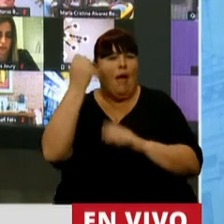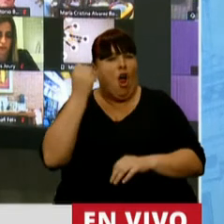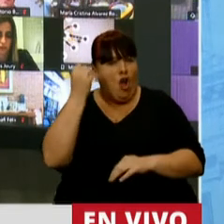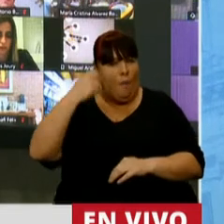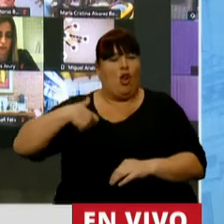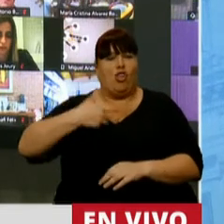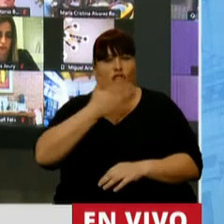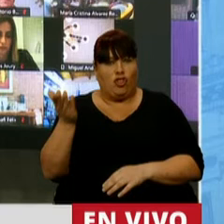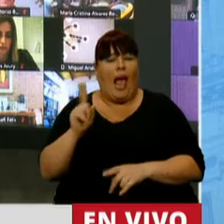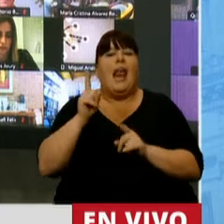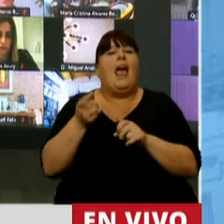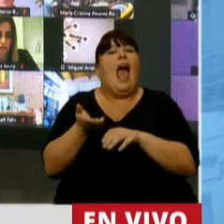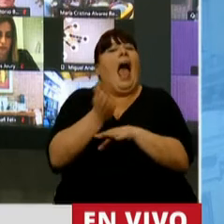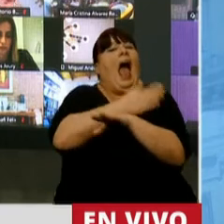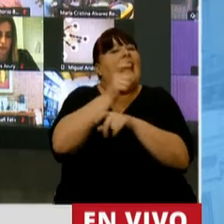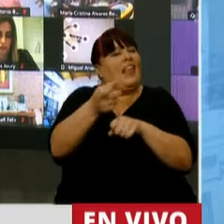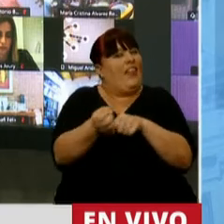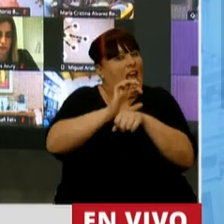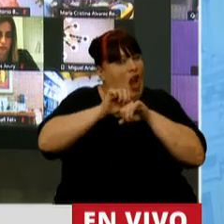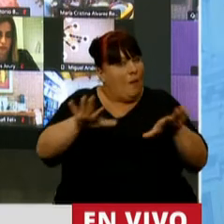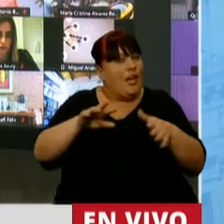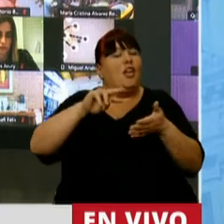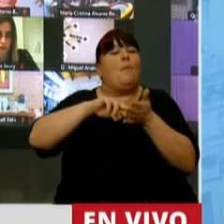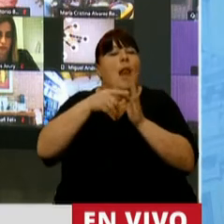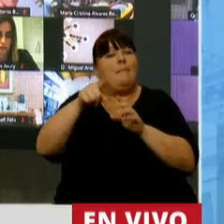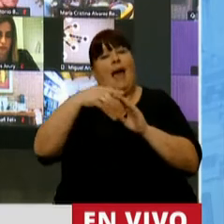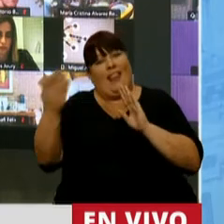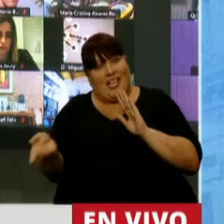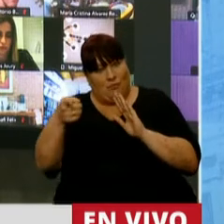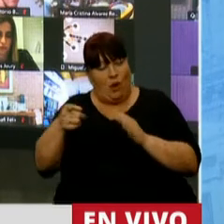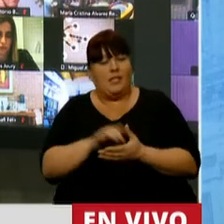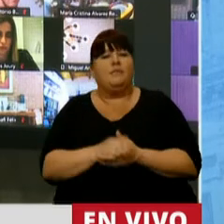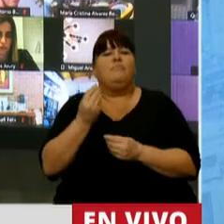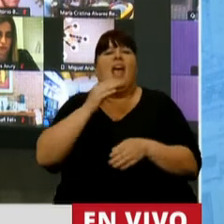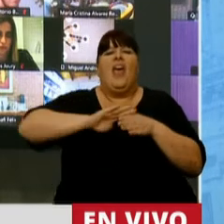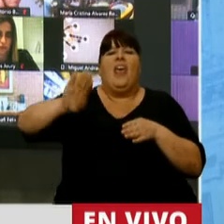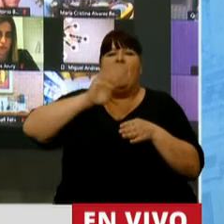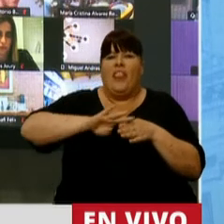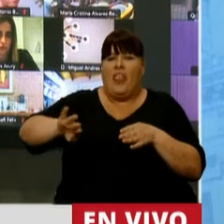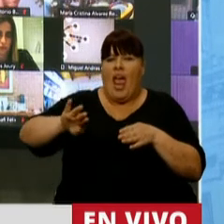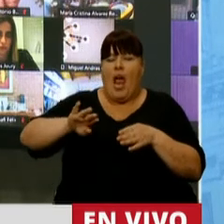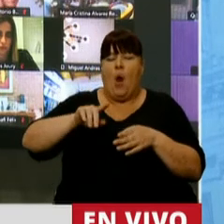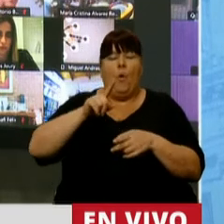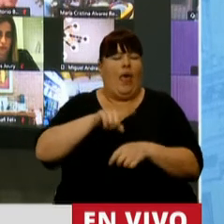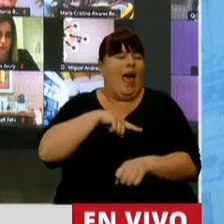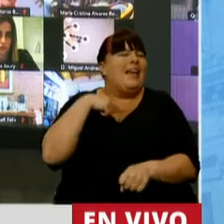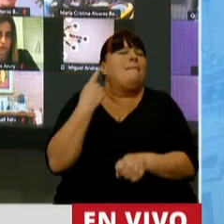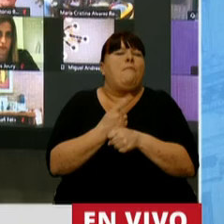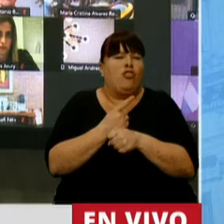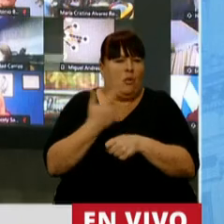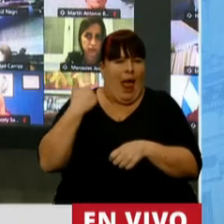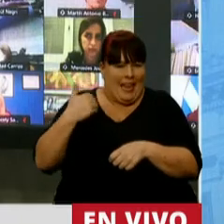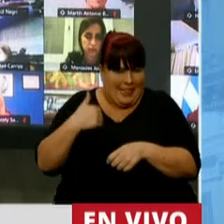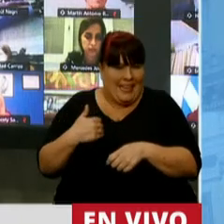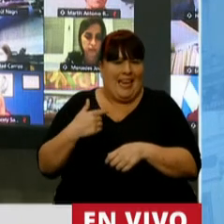económica y social previa a la pandemia con respecto a la crisis generada por la pandemia, es el endeudamiento que hace imposible que la